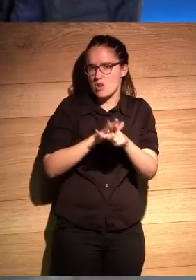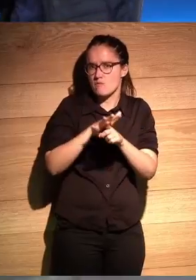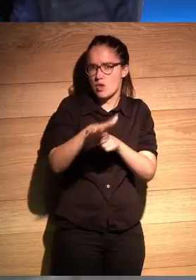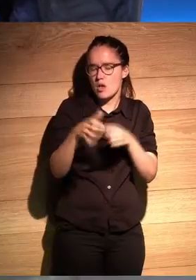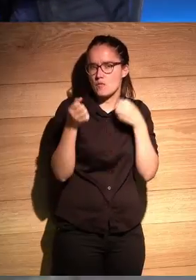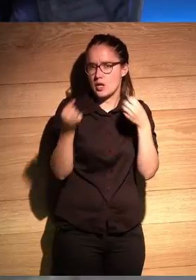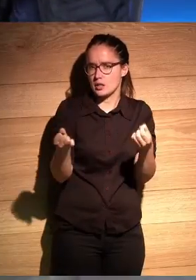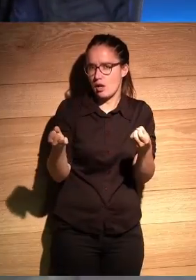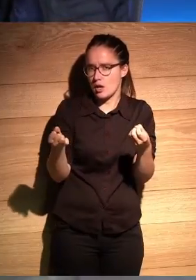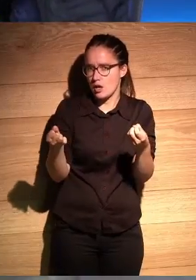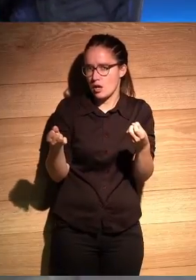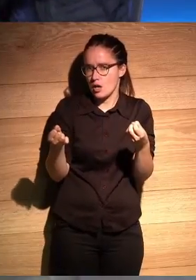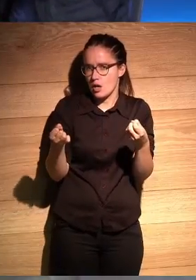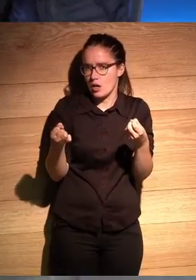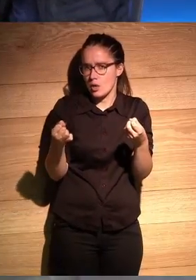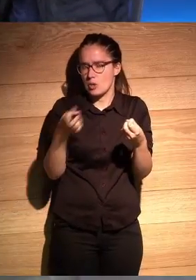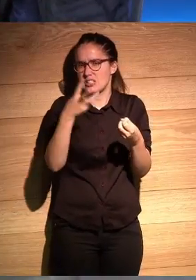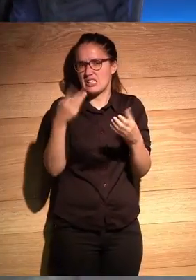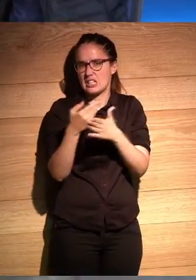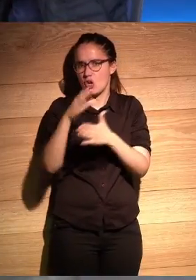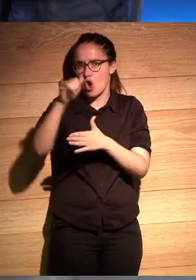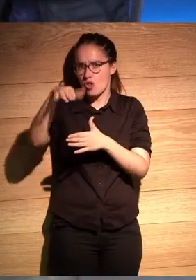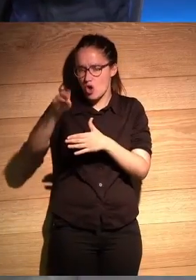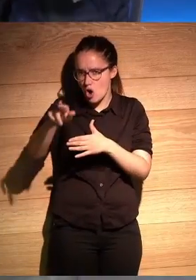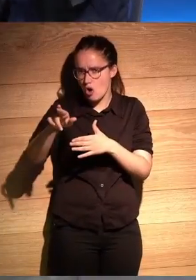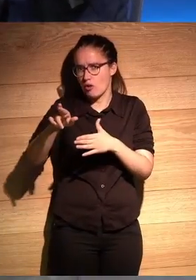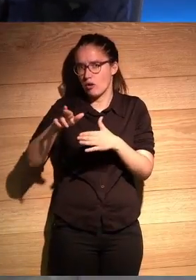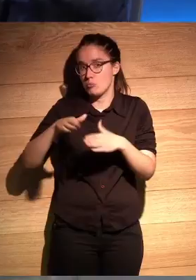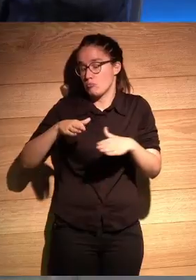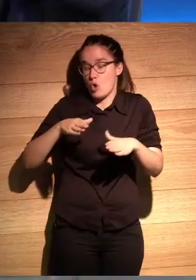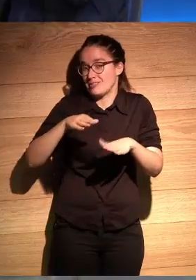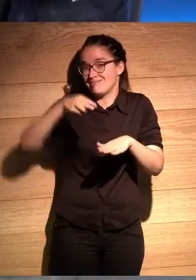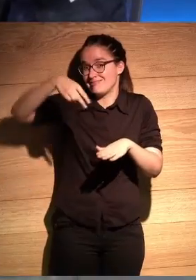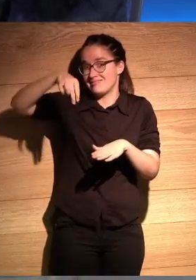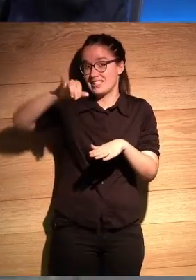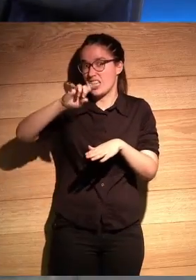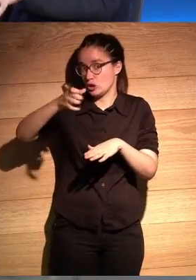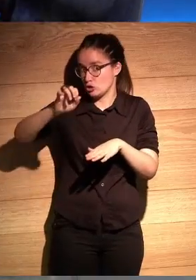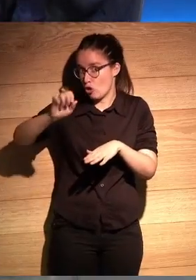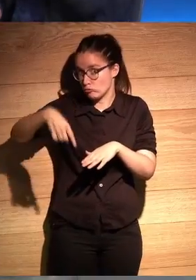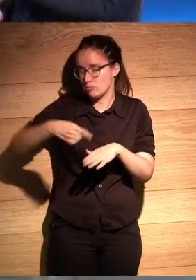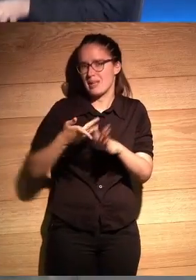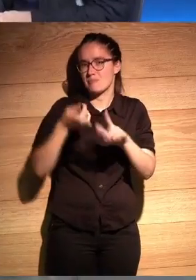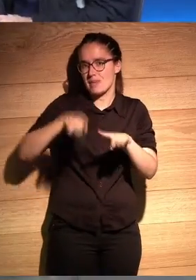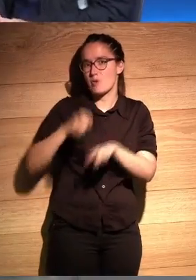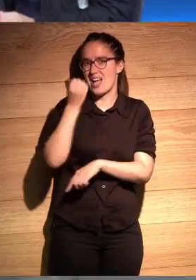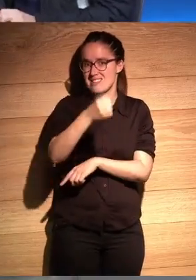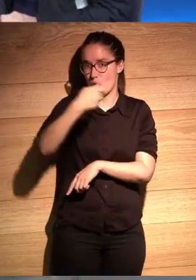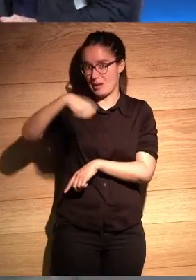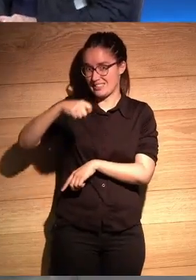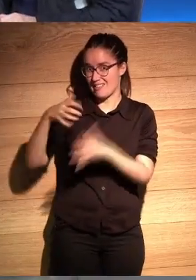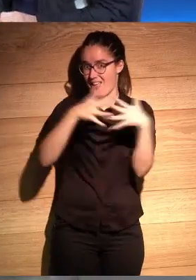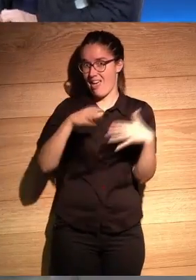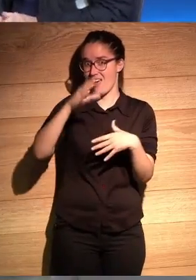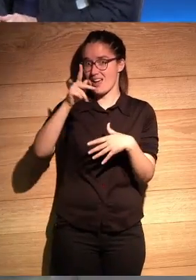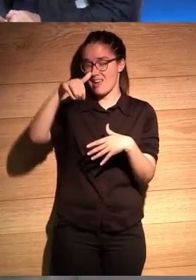por bueno los tres días el cóndor básicamente por Nixon ¿no? y por el asesinato de Kennedy y todo este tipo de cosas ¿no?